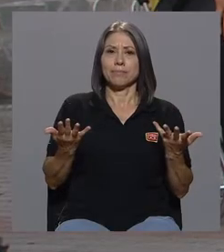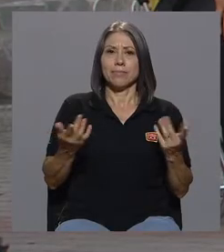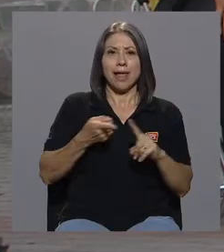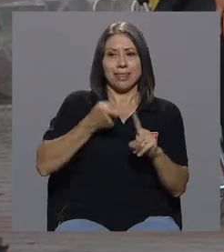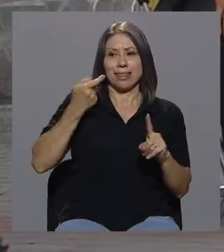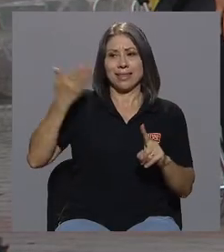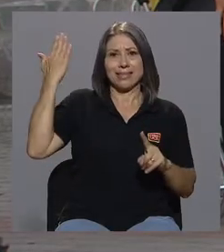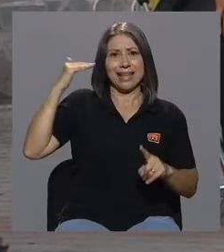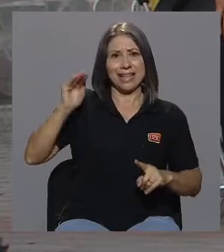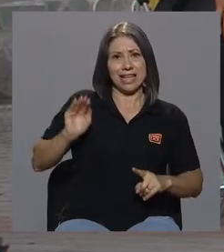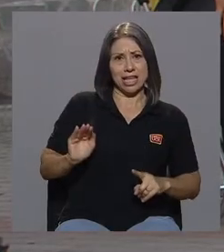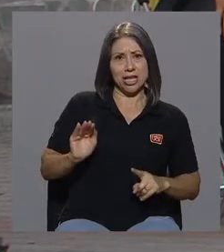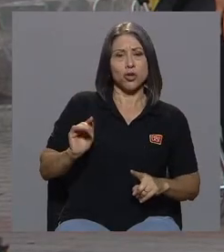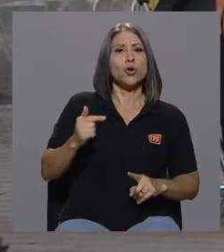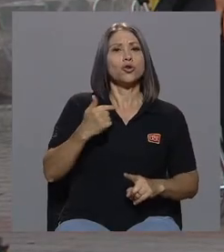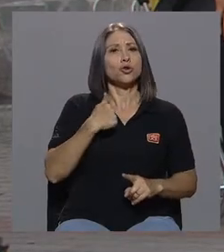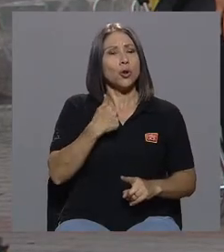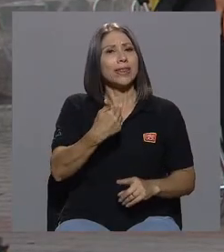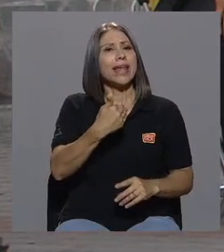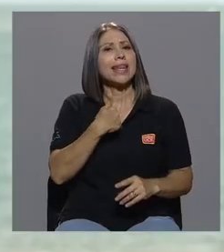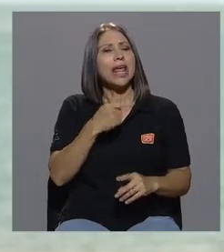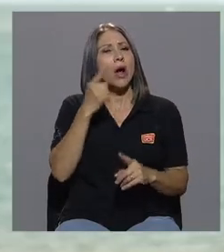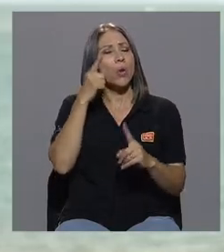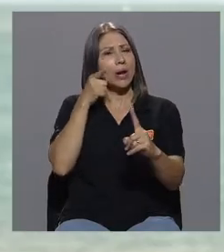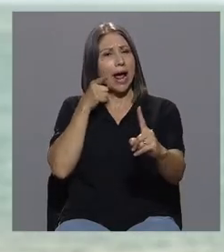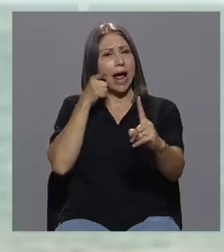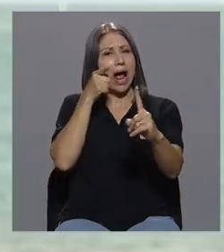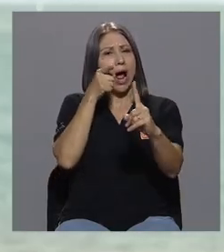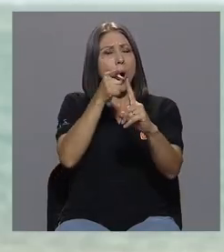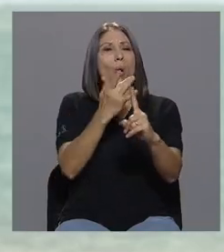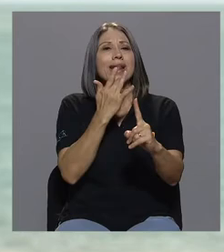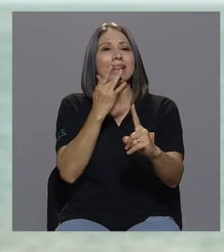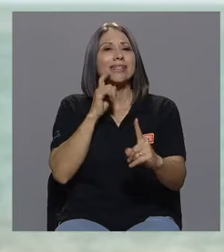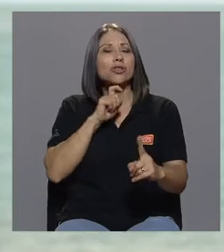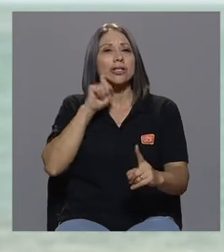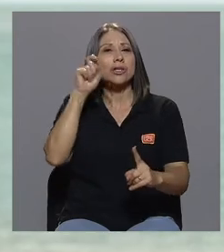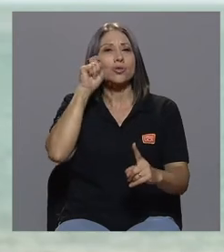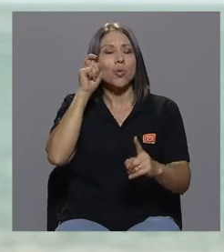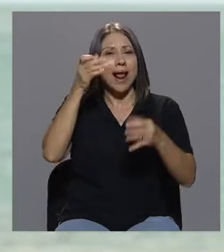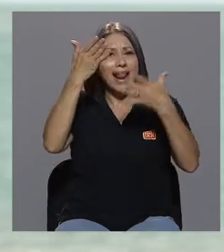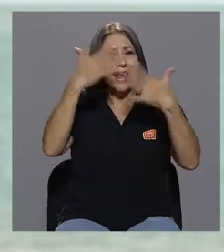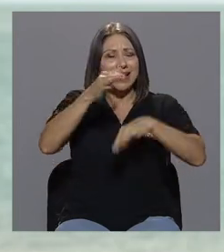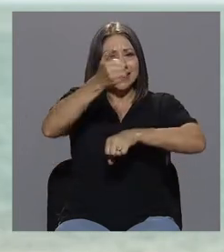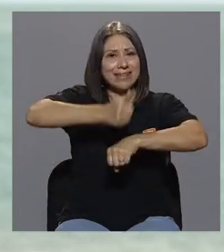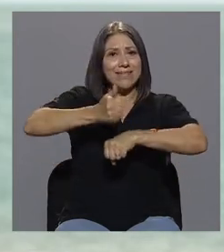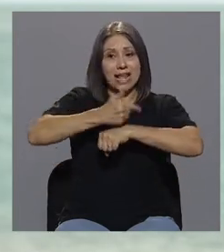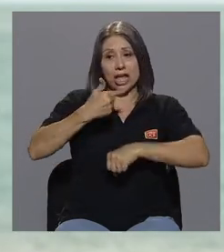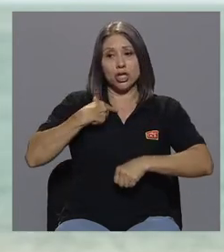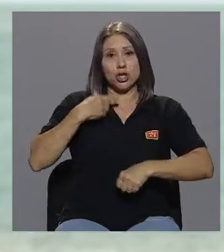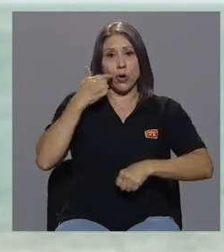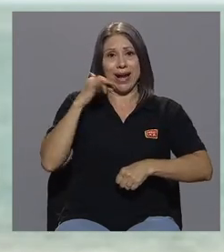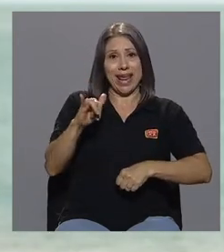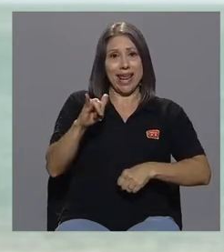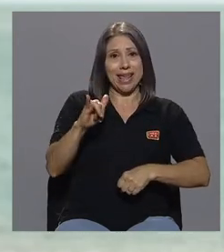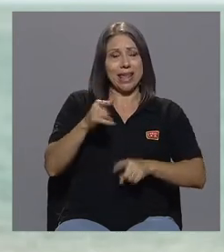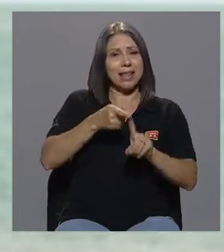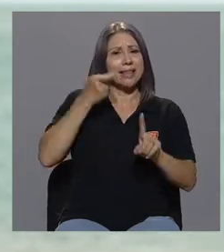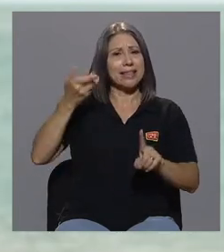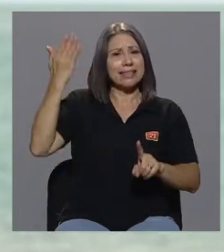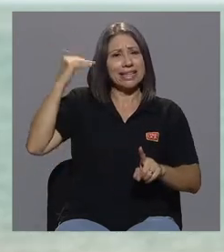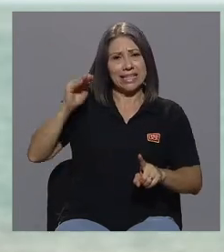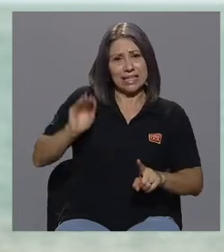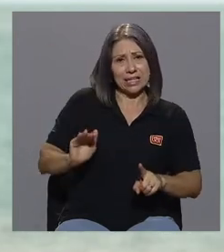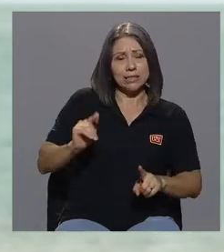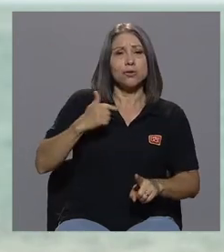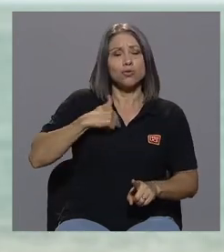tenía una orientación sexual definida. Yo soy gay y desde niño yo me sentí definido